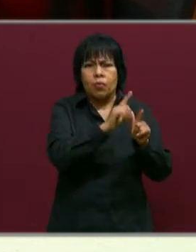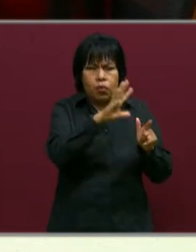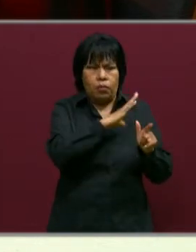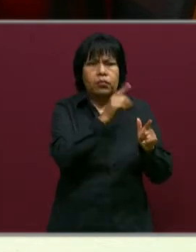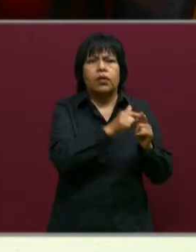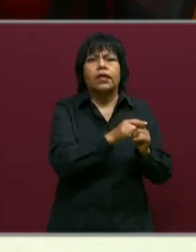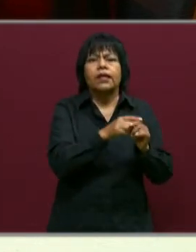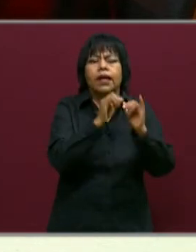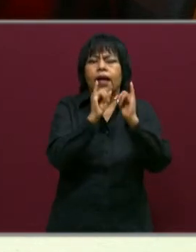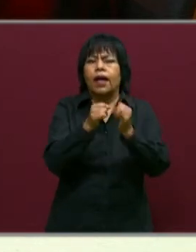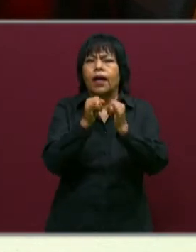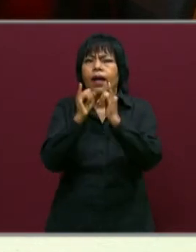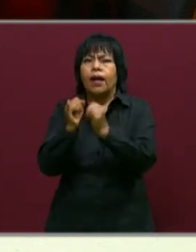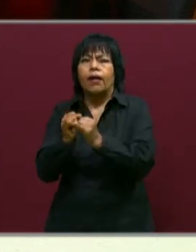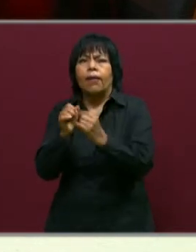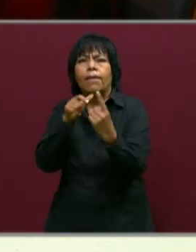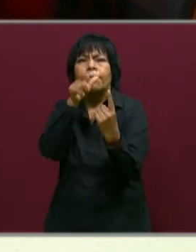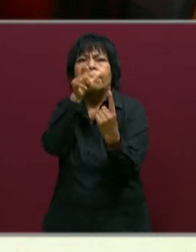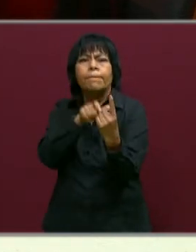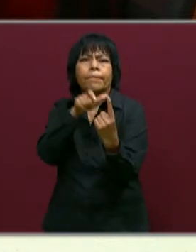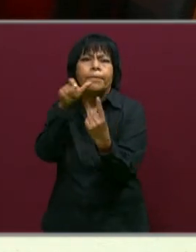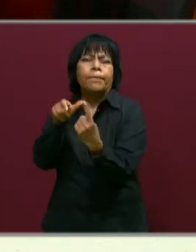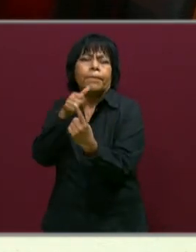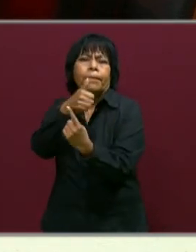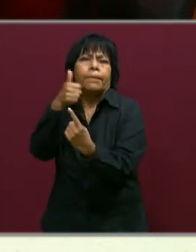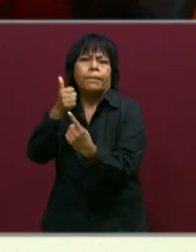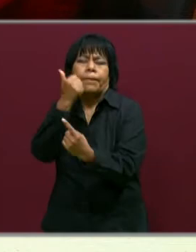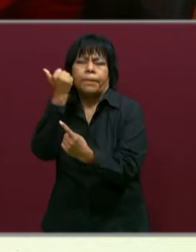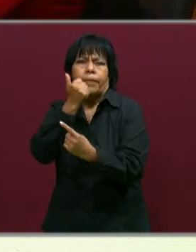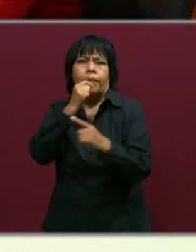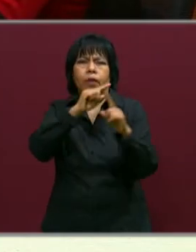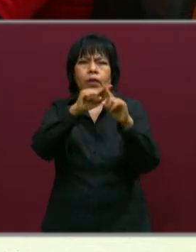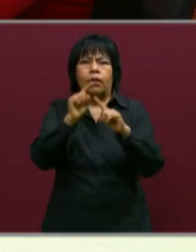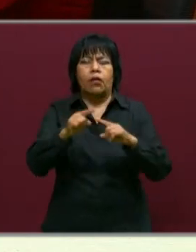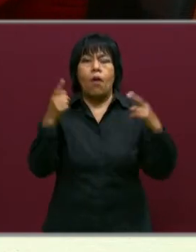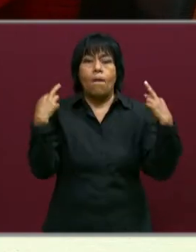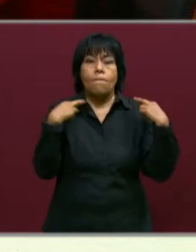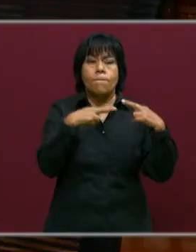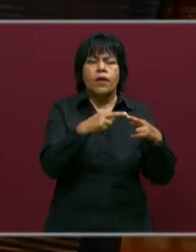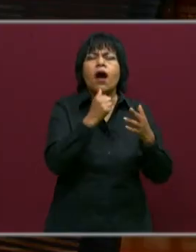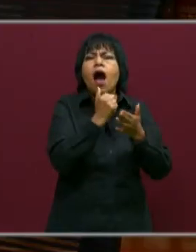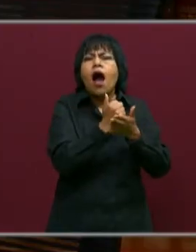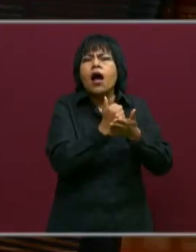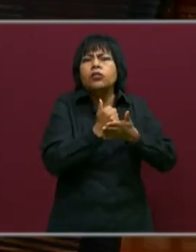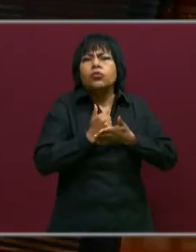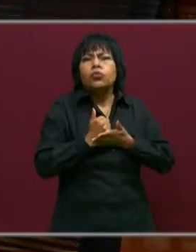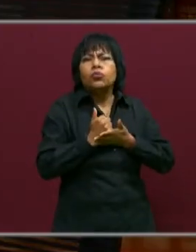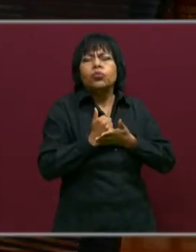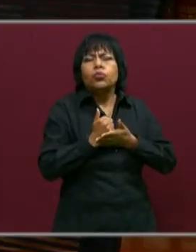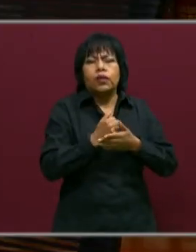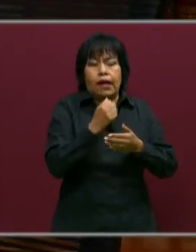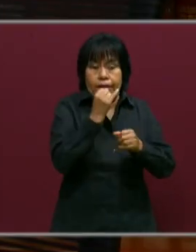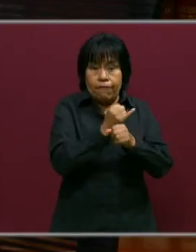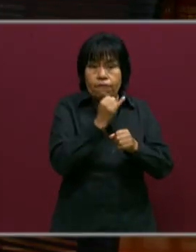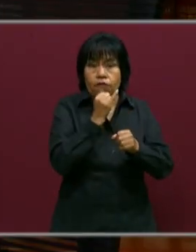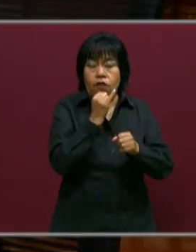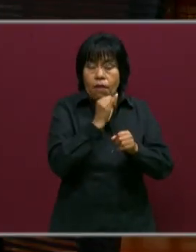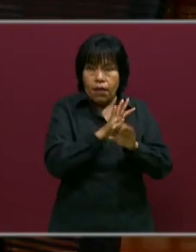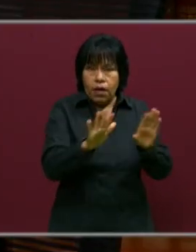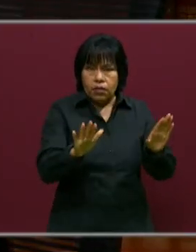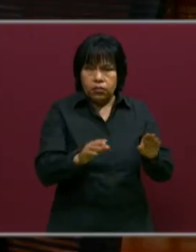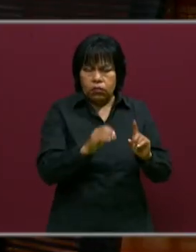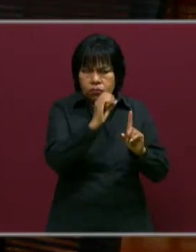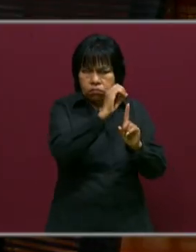forma individual de nuestros alumnos, lo cual como docente nos va a ayudar, esta información, esta